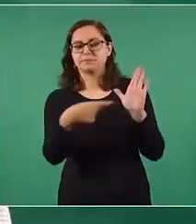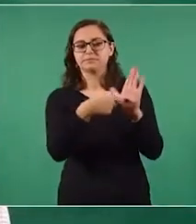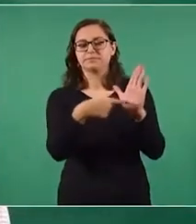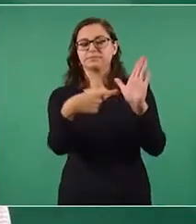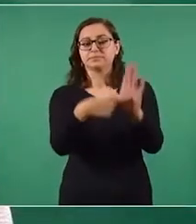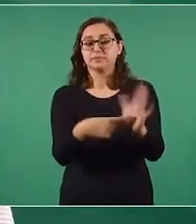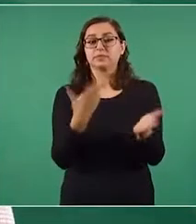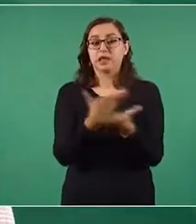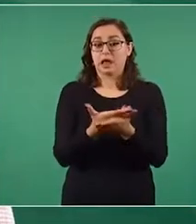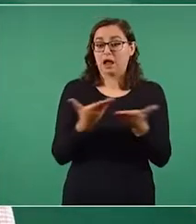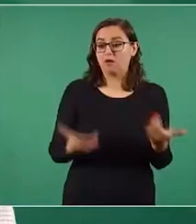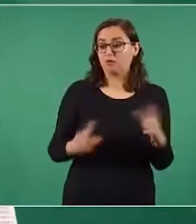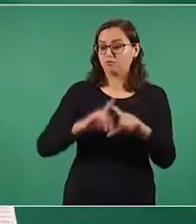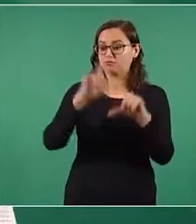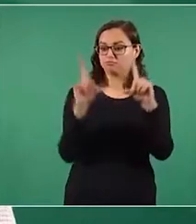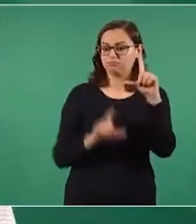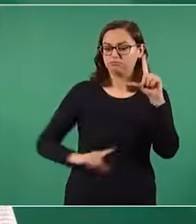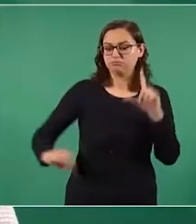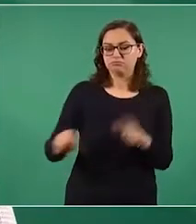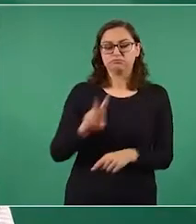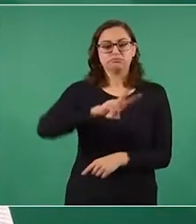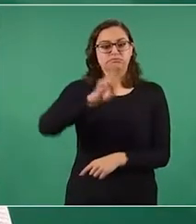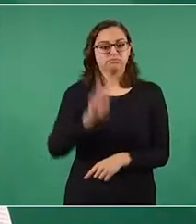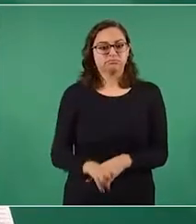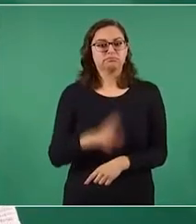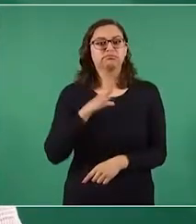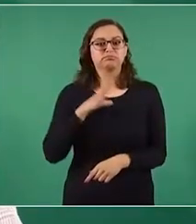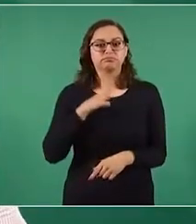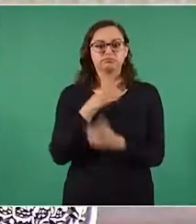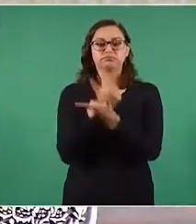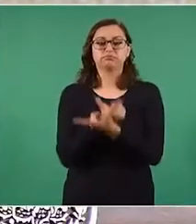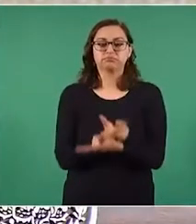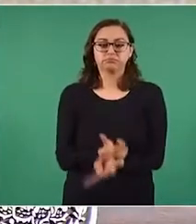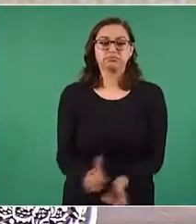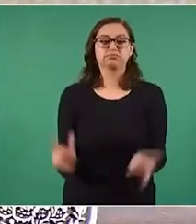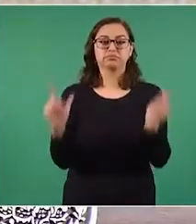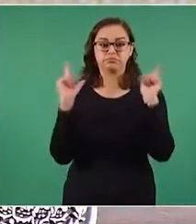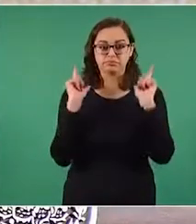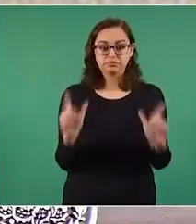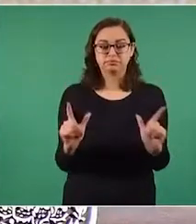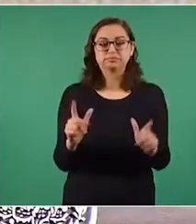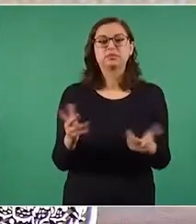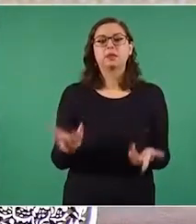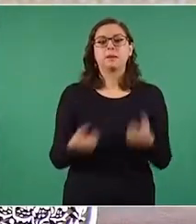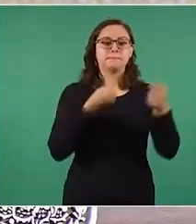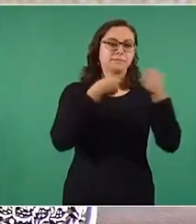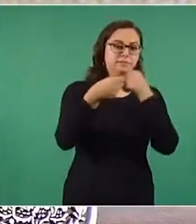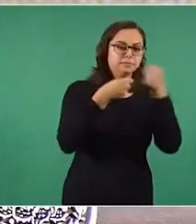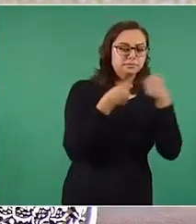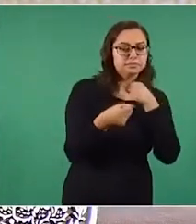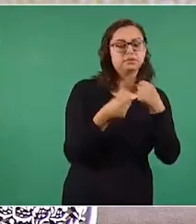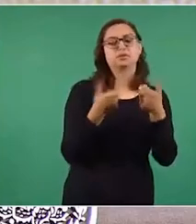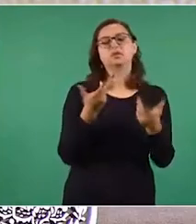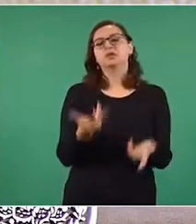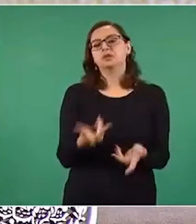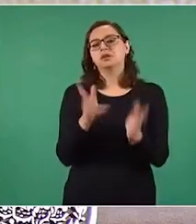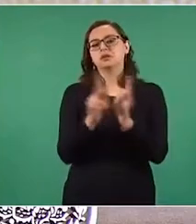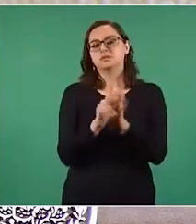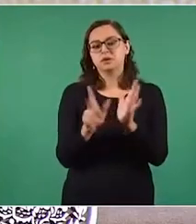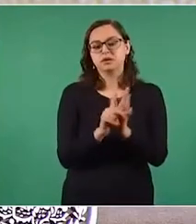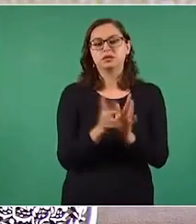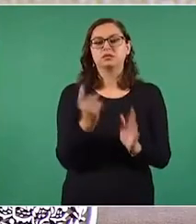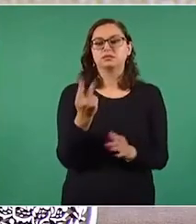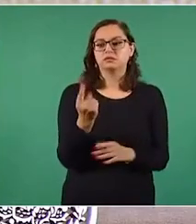pocas veces en la historia. Eso lo saben bien los medios, periodistas, usuarios de redes sociales o los llamados